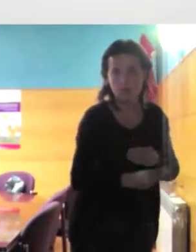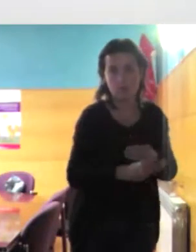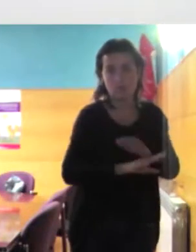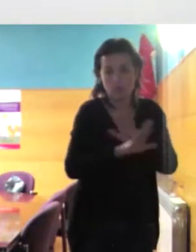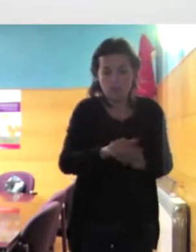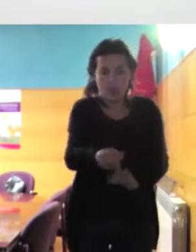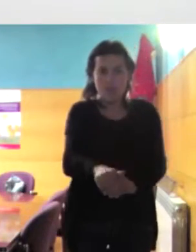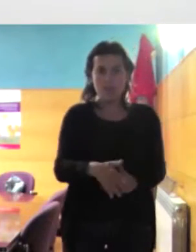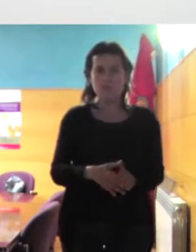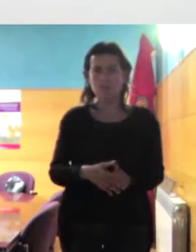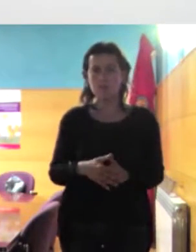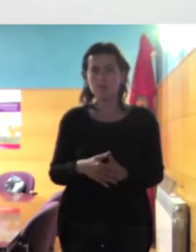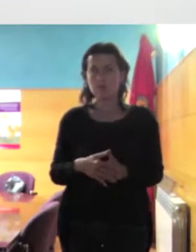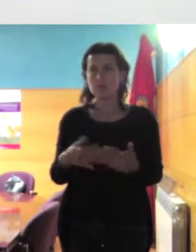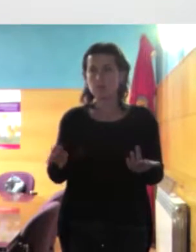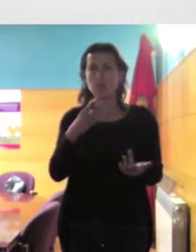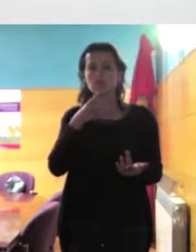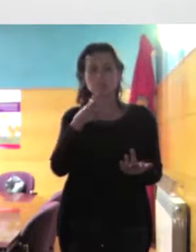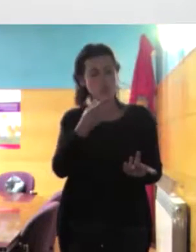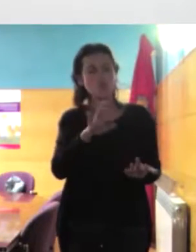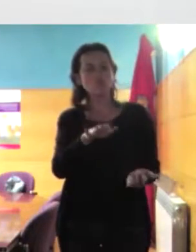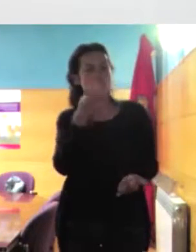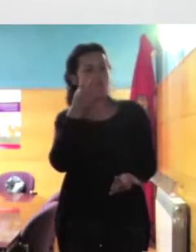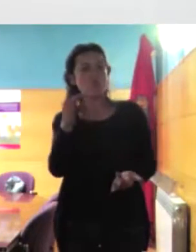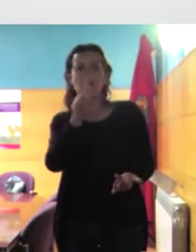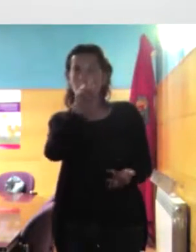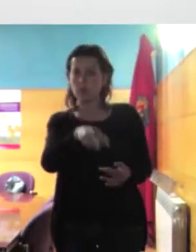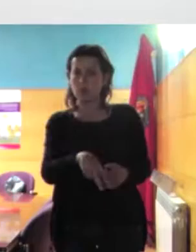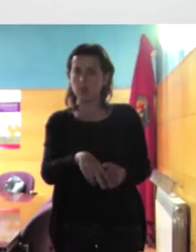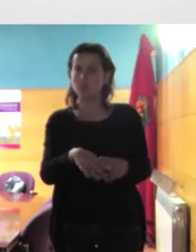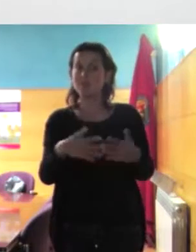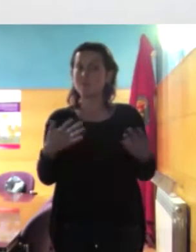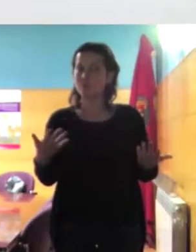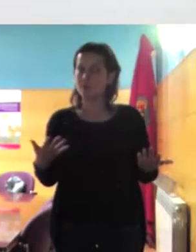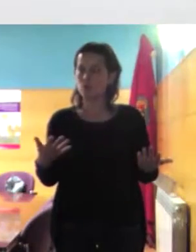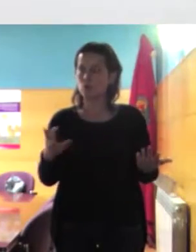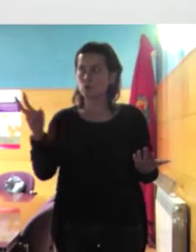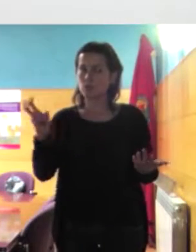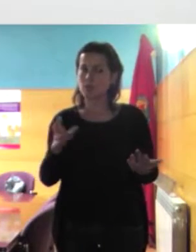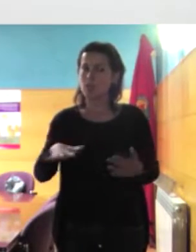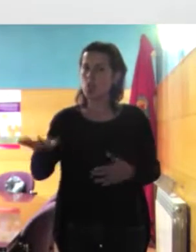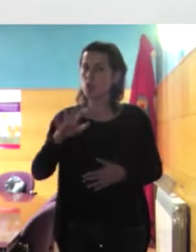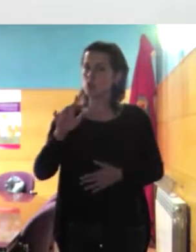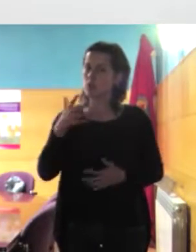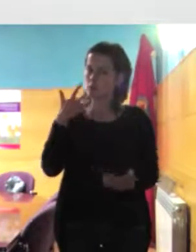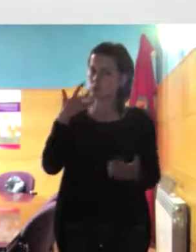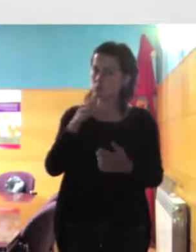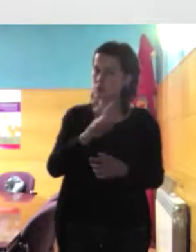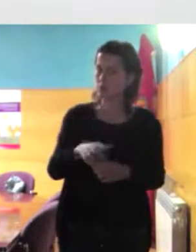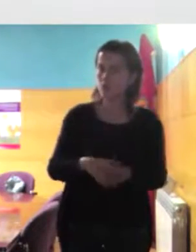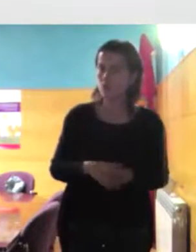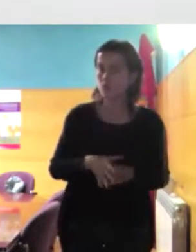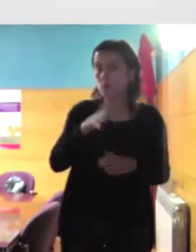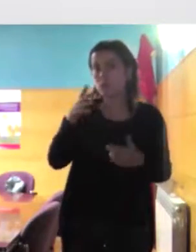donde se les ha dicho que eran franceses y que para eso no se les tenía que notar nada de dónde provenían donde las chavalas tienen que